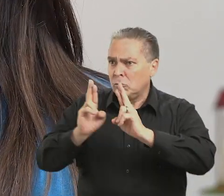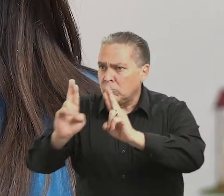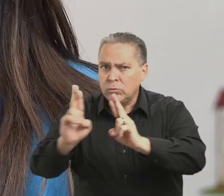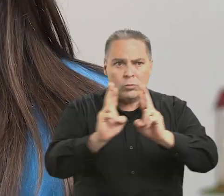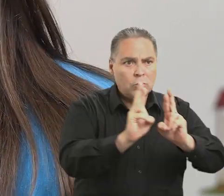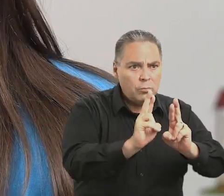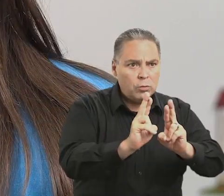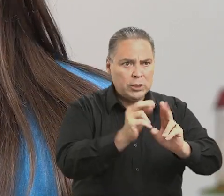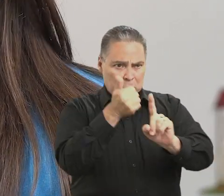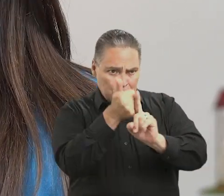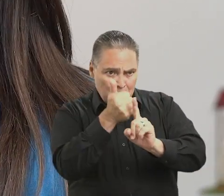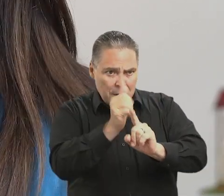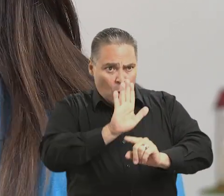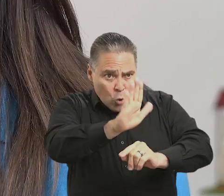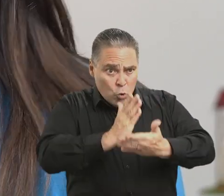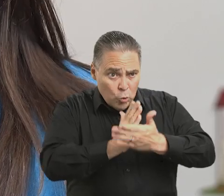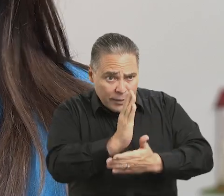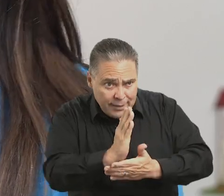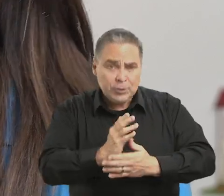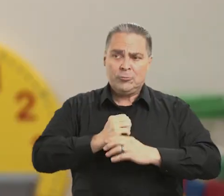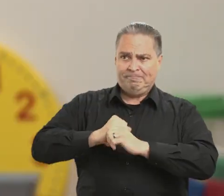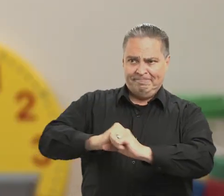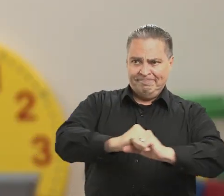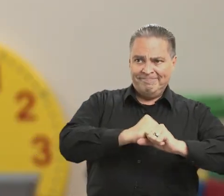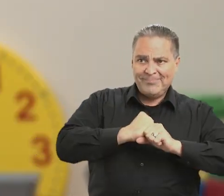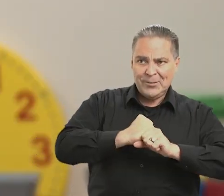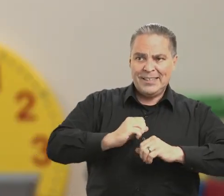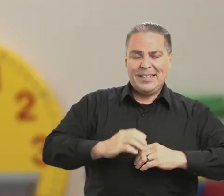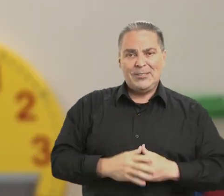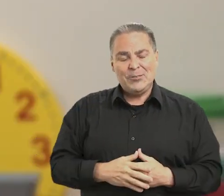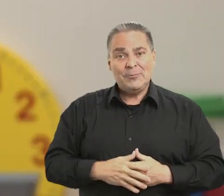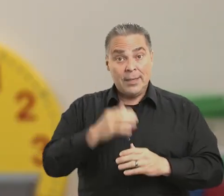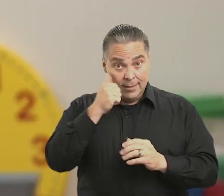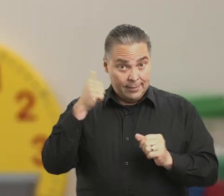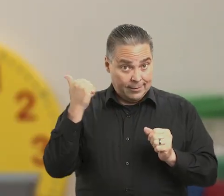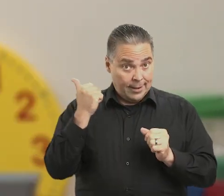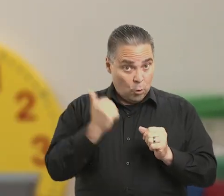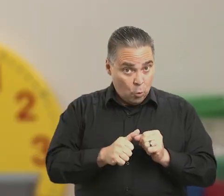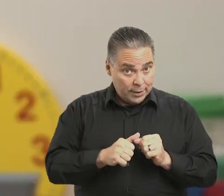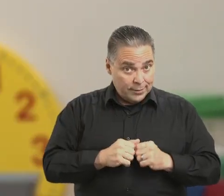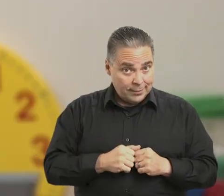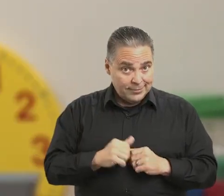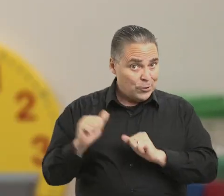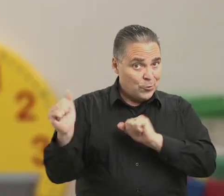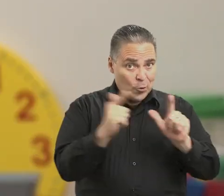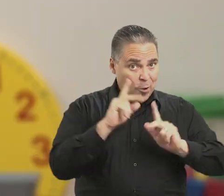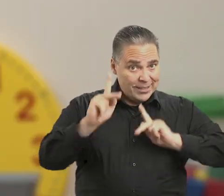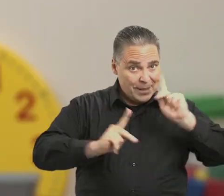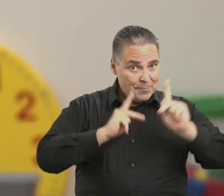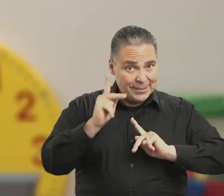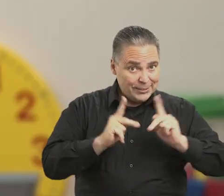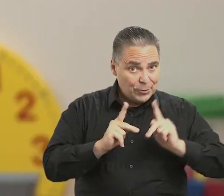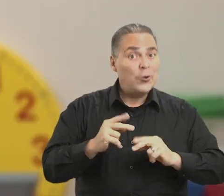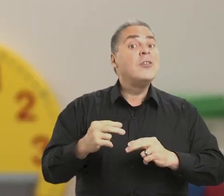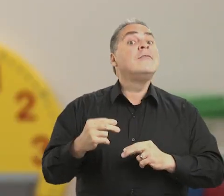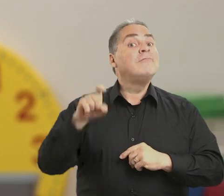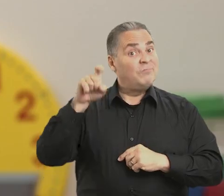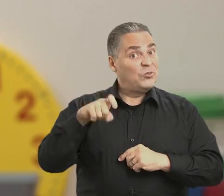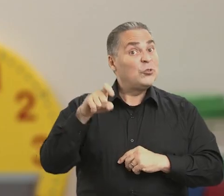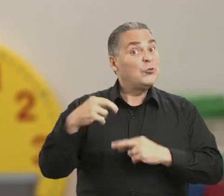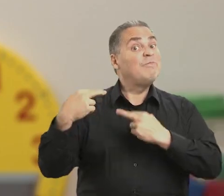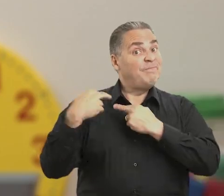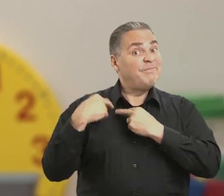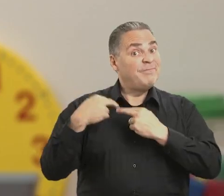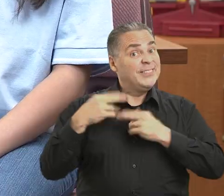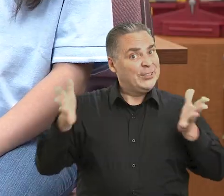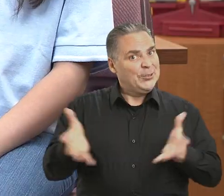personas y haciendo valer tus derechos. Recuerda que todas las personas tenemos el deber de promover la sana